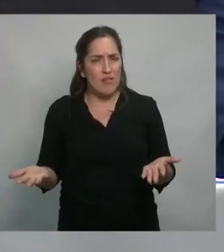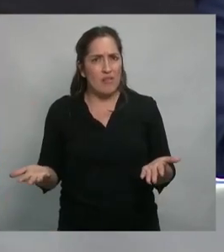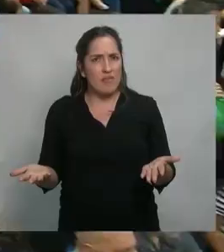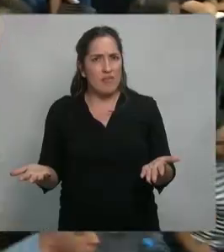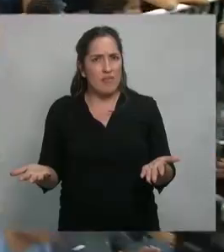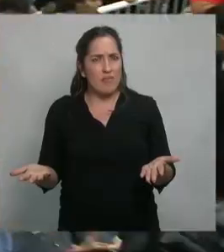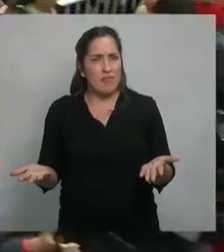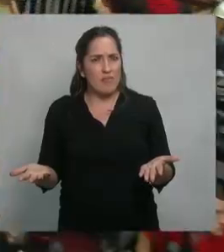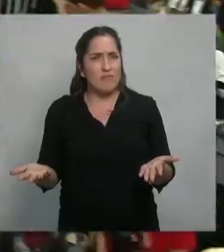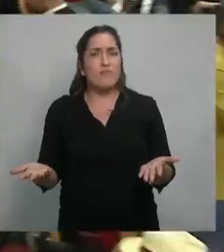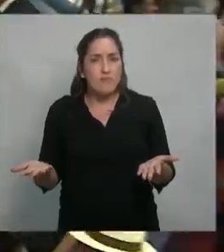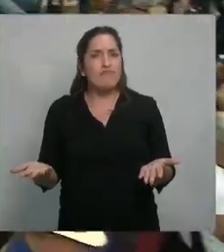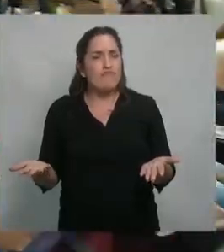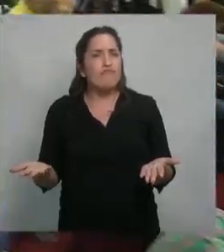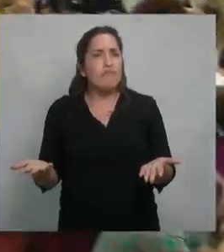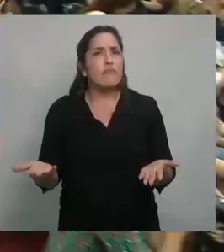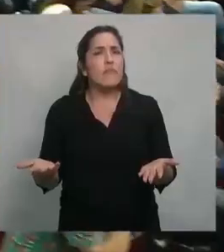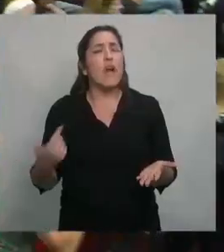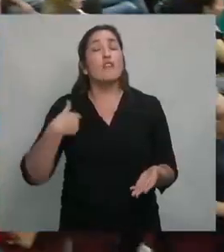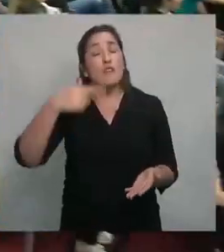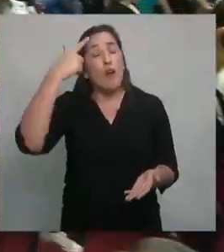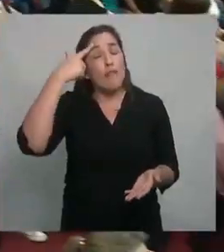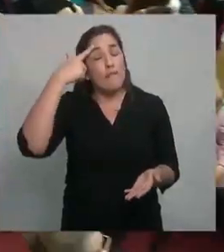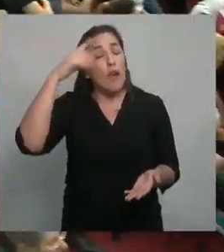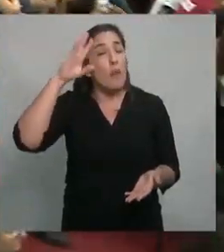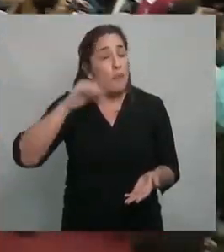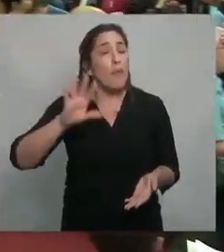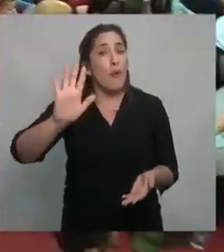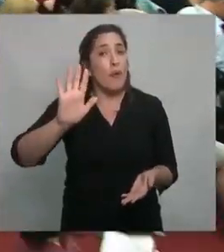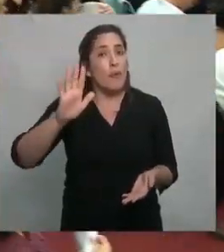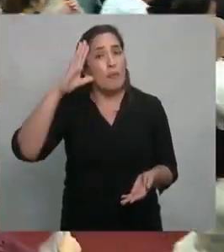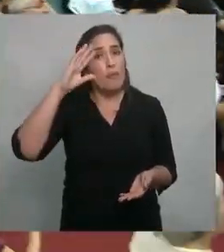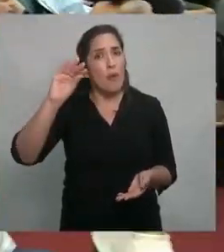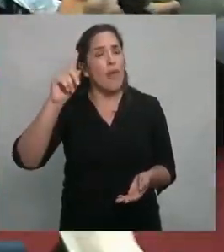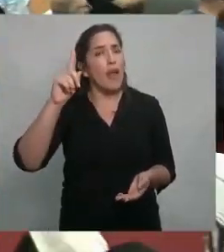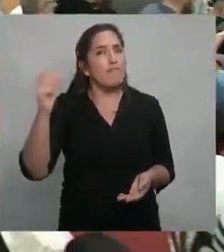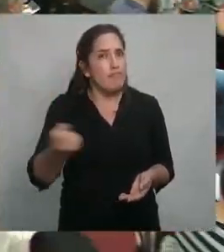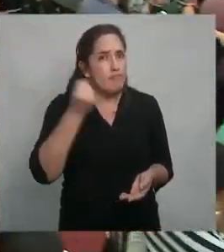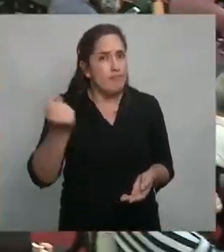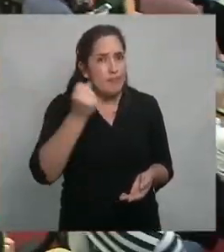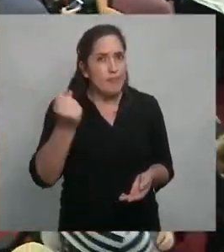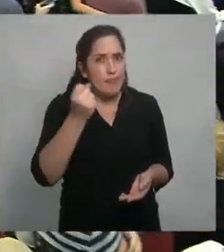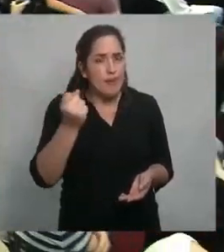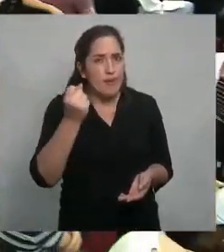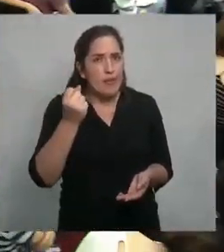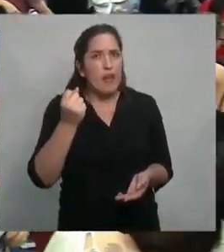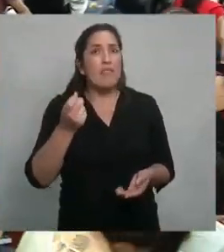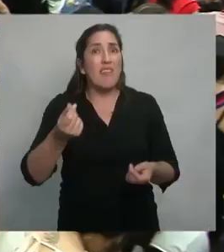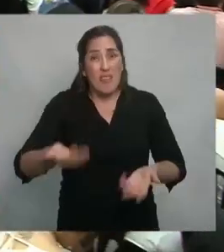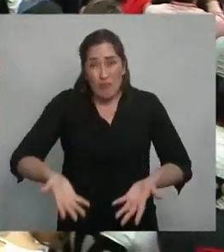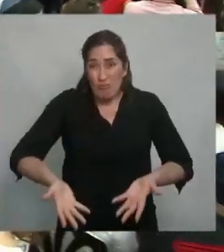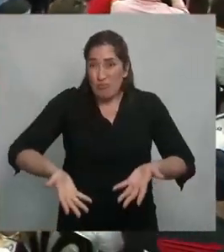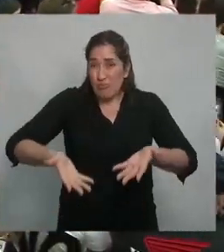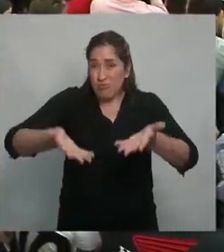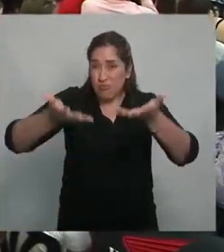de los precios. Yo me olvidaba de decir algo muy importante. La inflación,